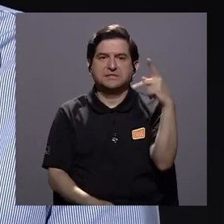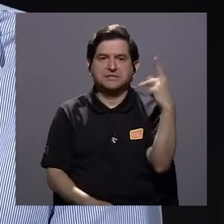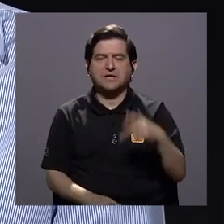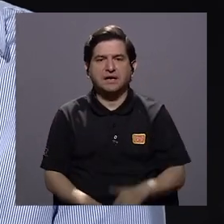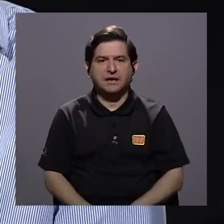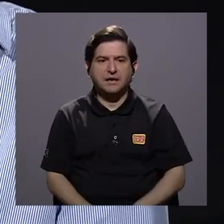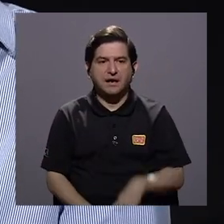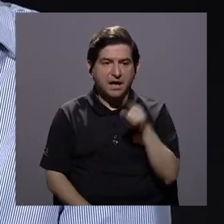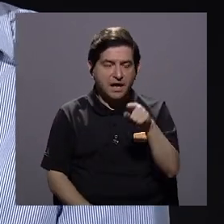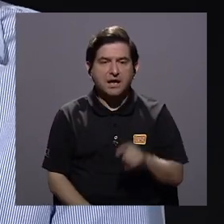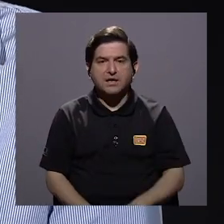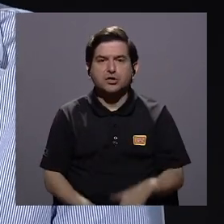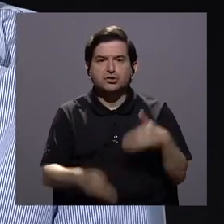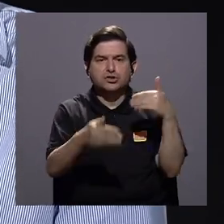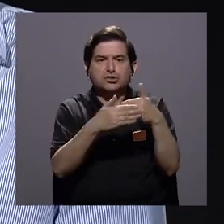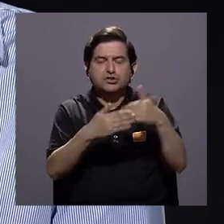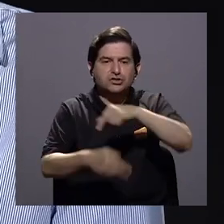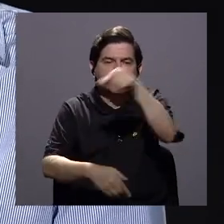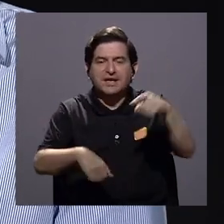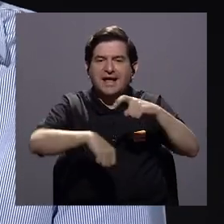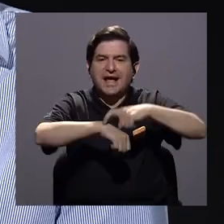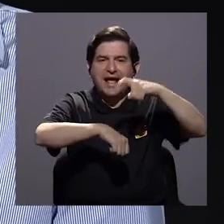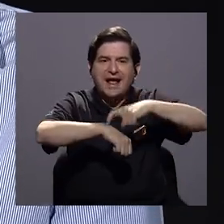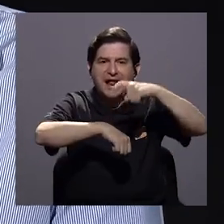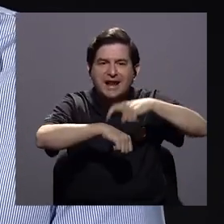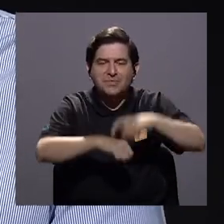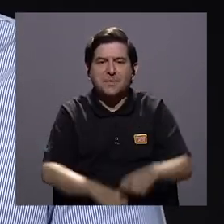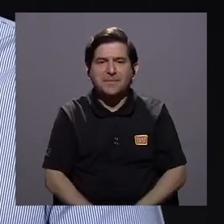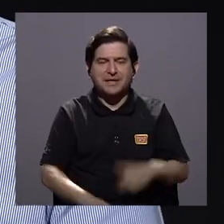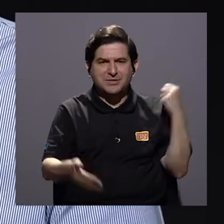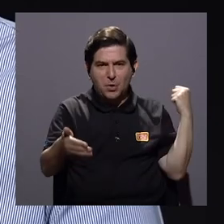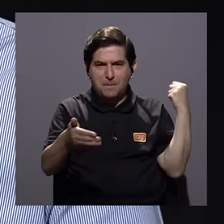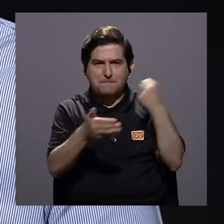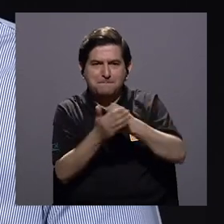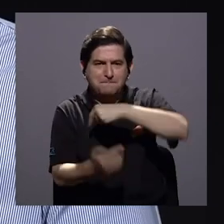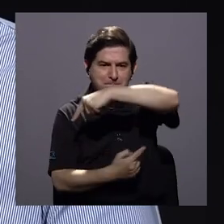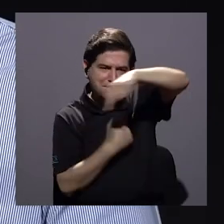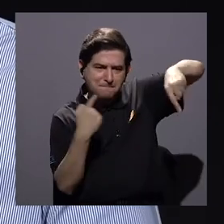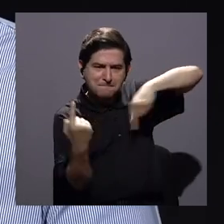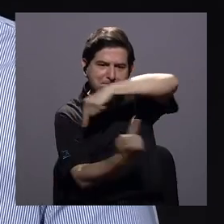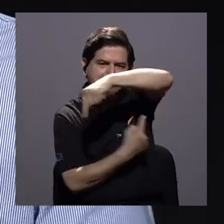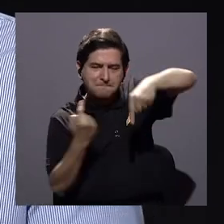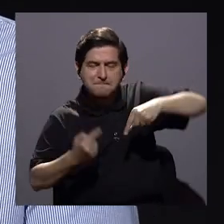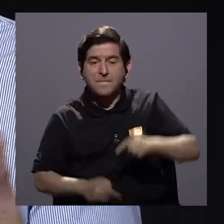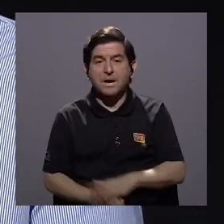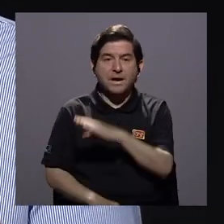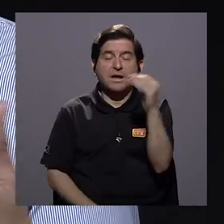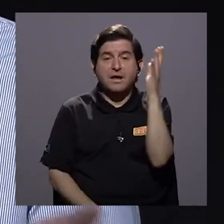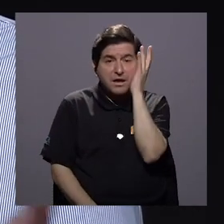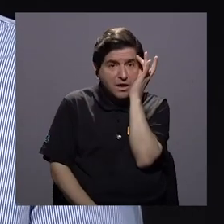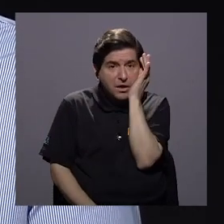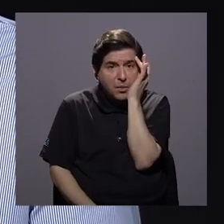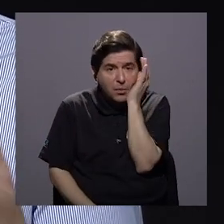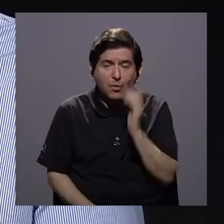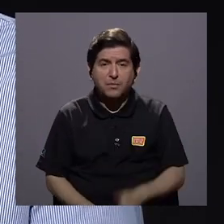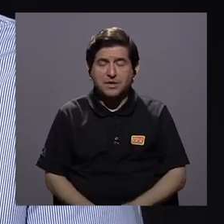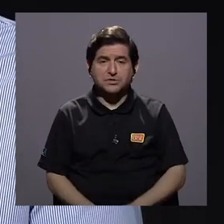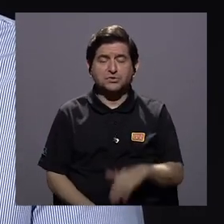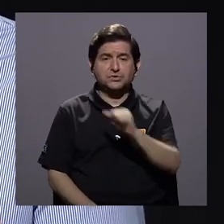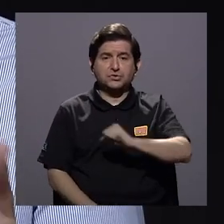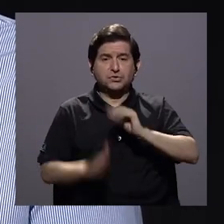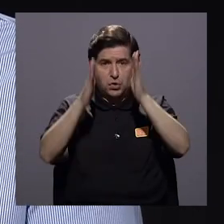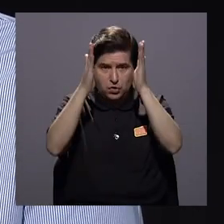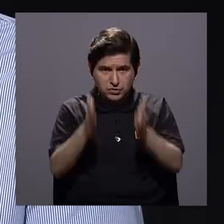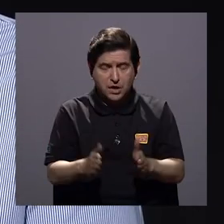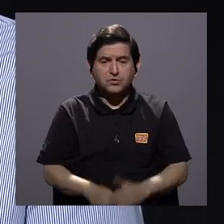de riesgo sino que estaba en orilla del río en el momento del golpe del huracán y mientras tanto las preocupaciones de